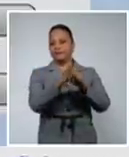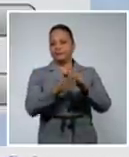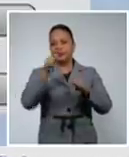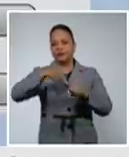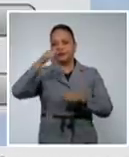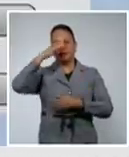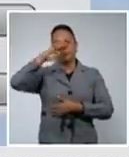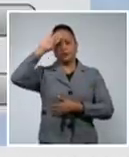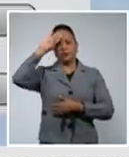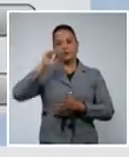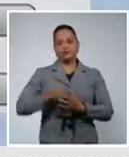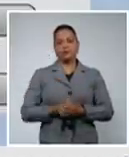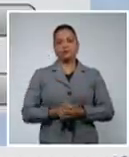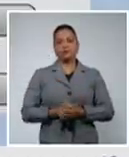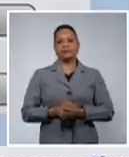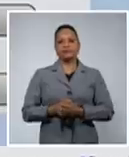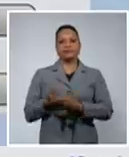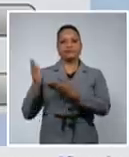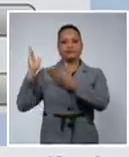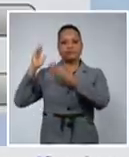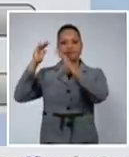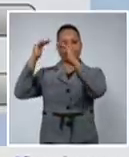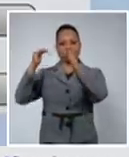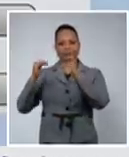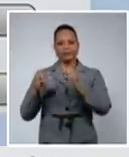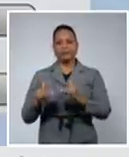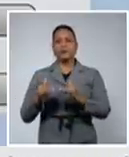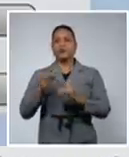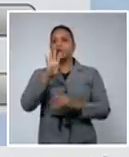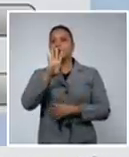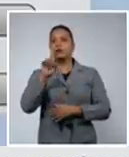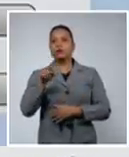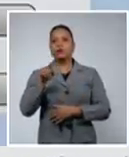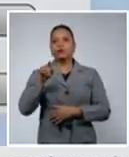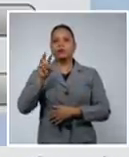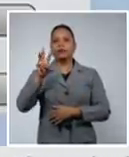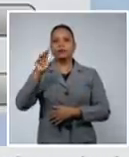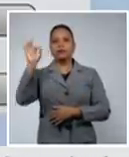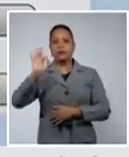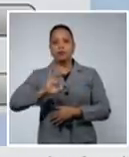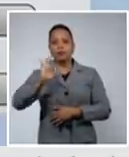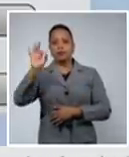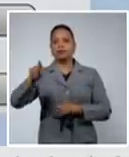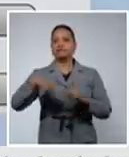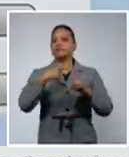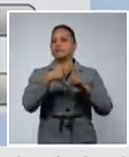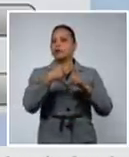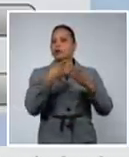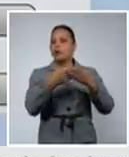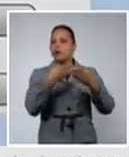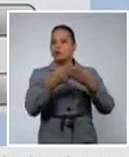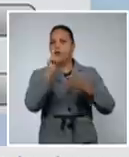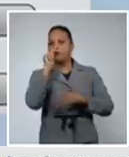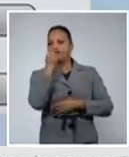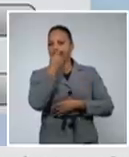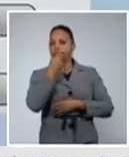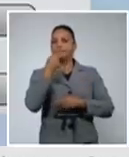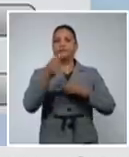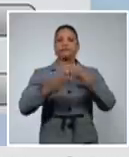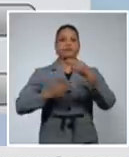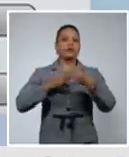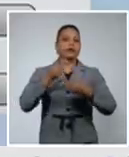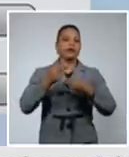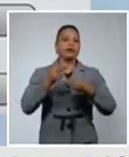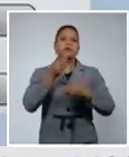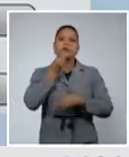Eso da un 4.3% de positividad de las muestras analizadas, y pudiéramos